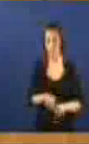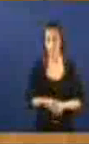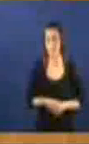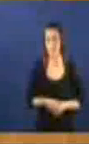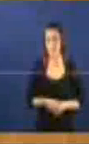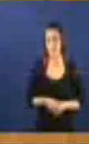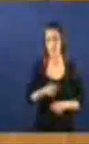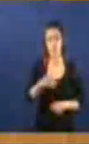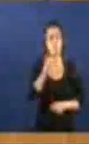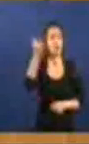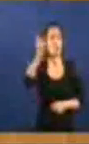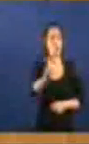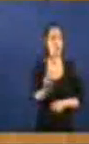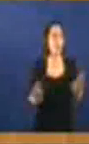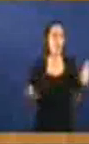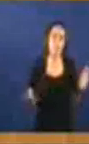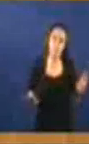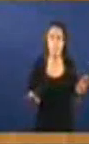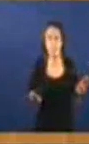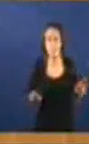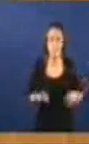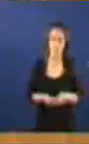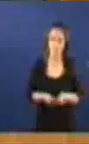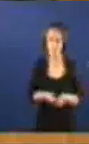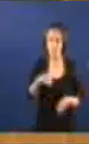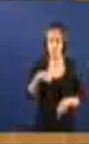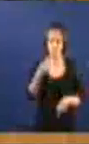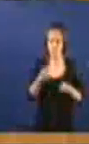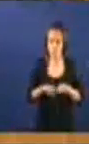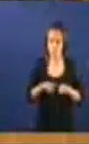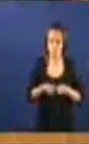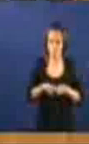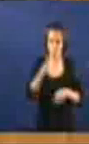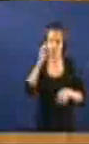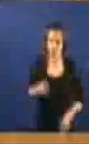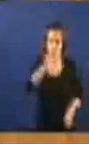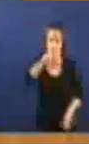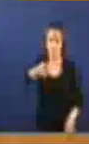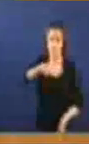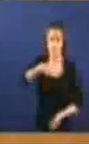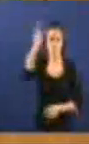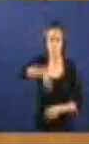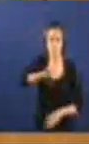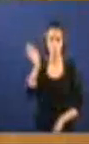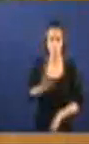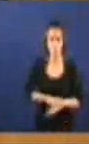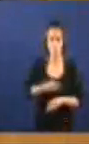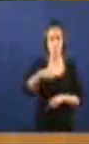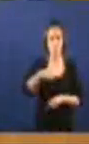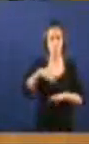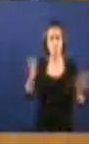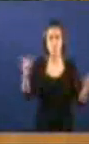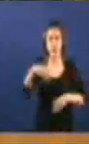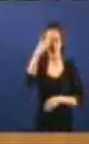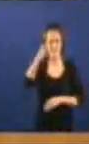Non me suicidaba Pero de logo Evidentemente Andaría entonando O mea culpa Eu que non son cristiano Ni creente